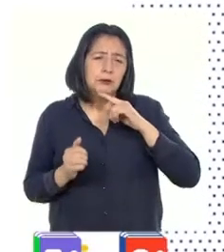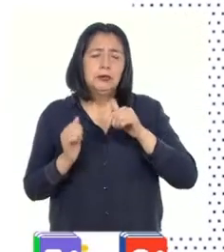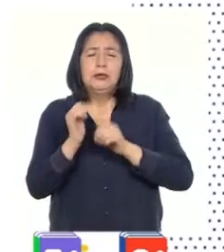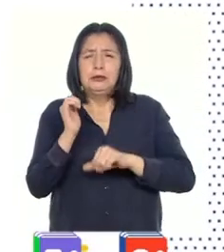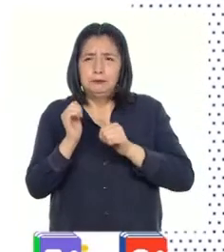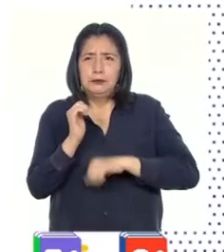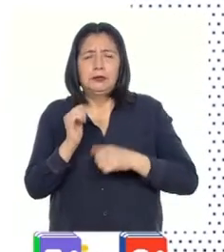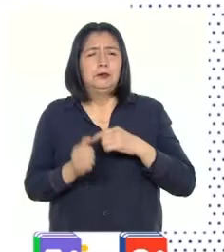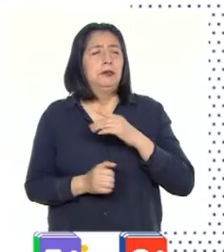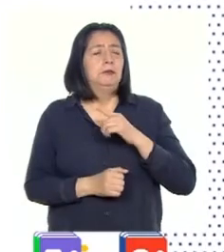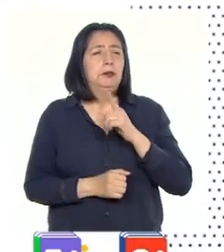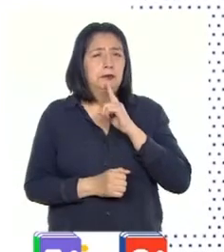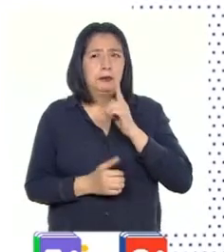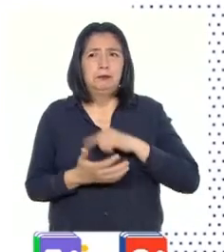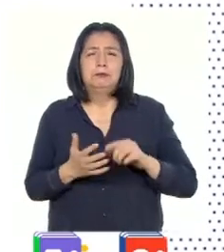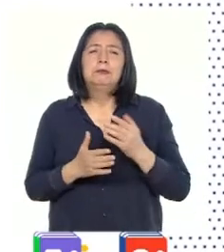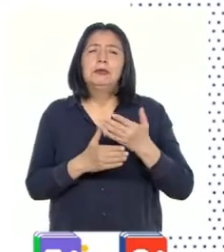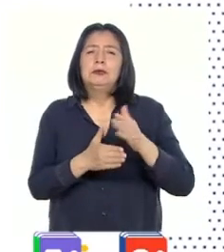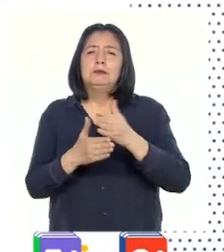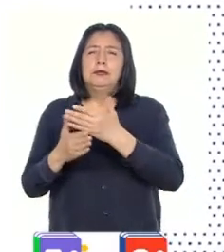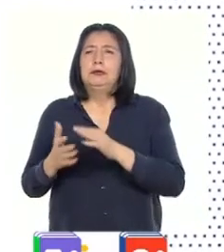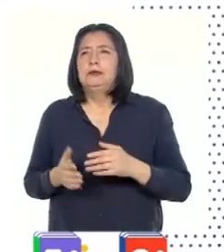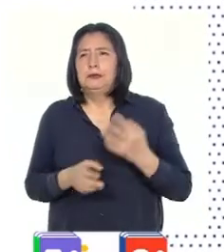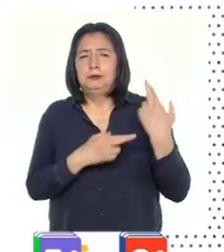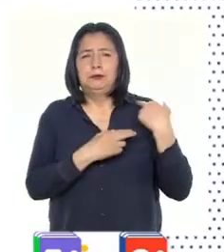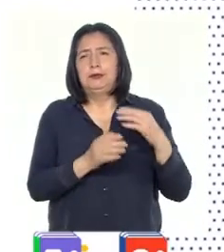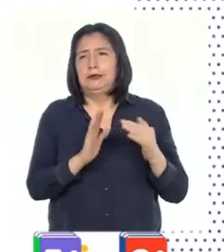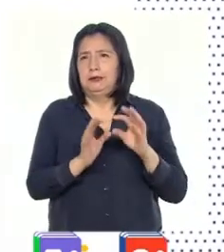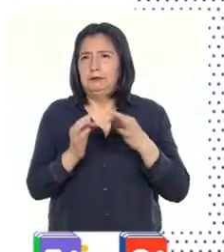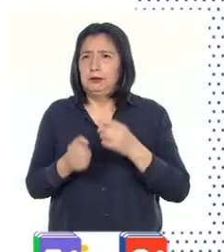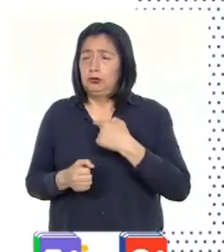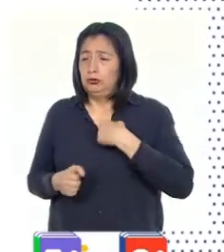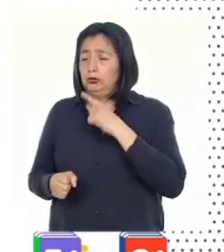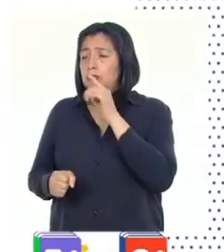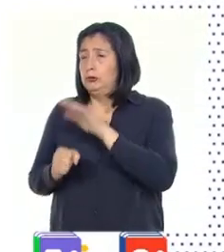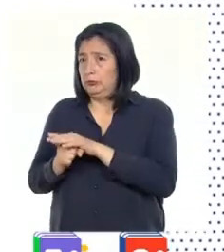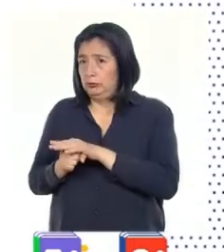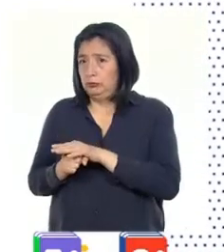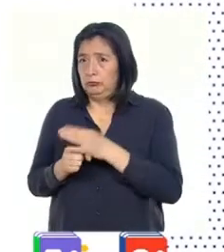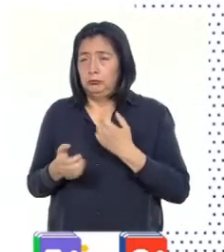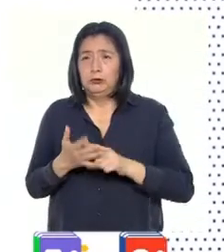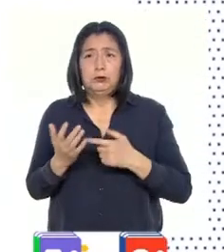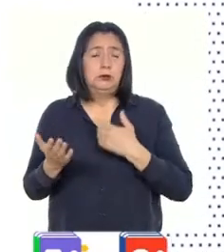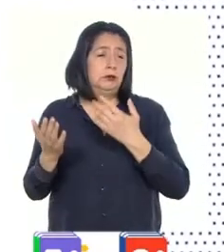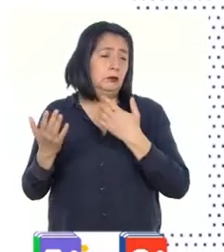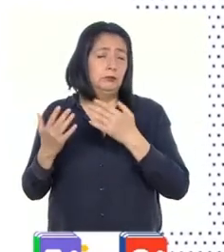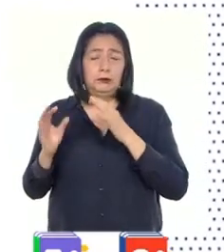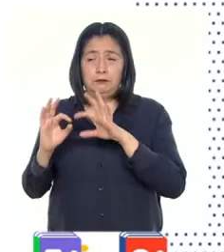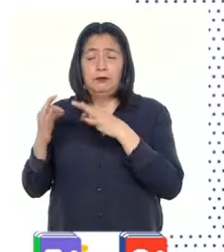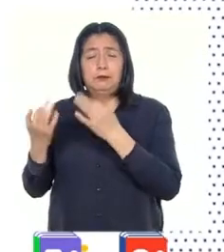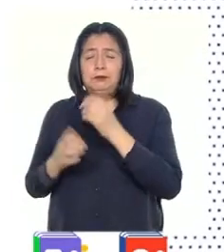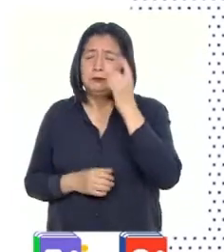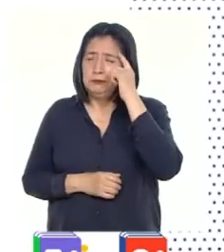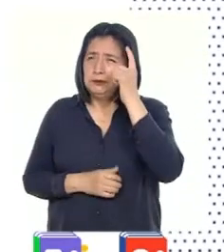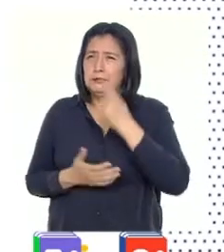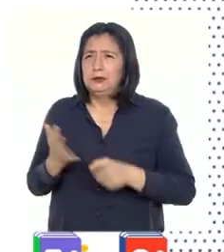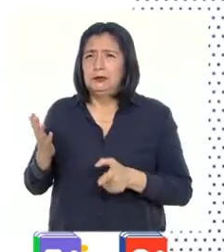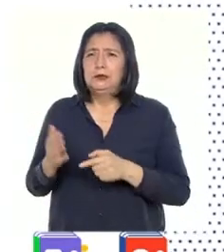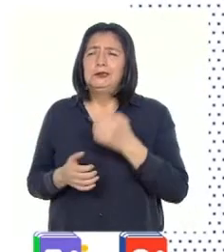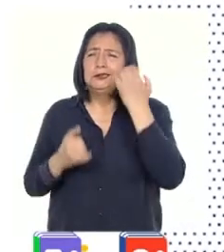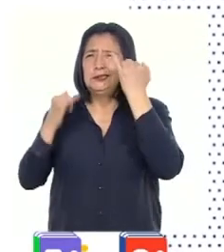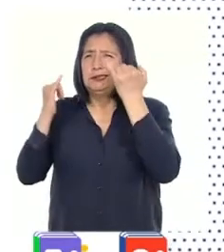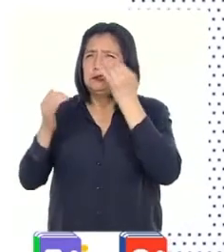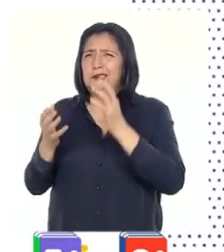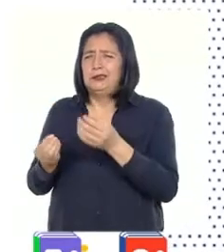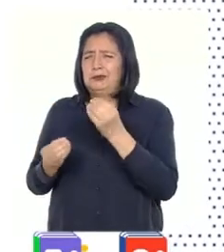papá para distribuirnos las tareas del hogar. Yo me comprometo a dialogar con mi familia para reflexionar sobre aquellas